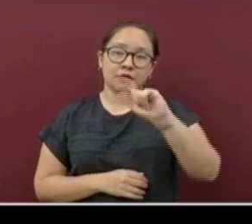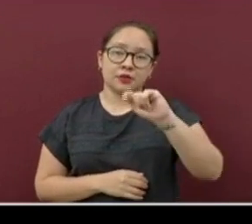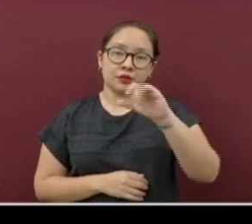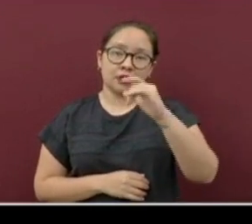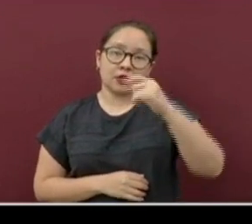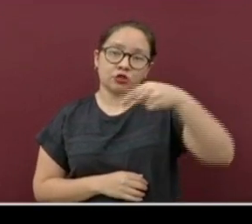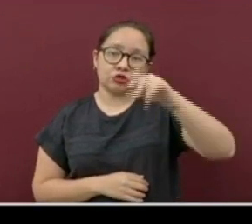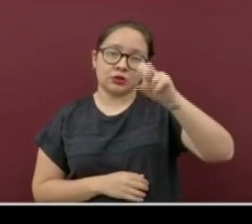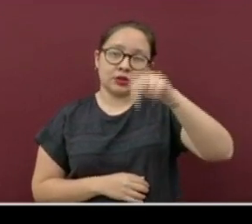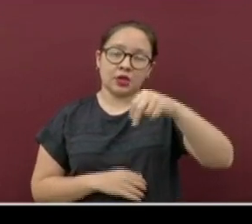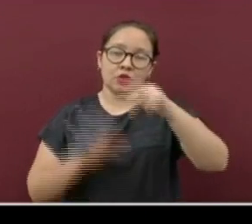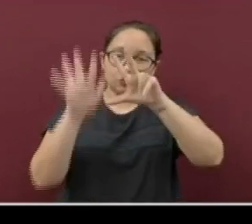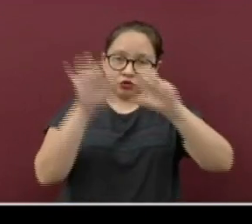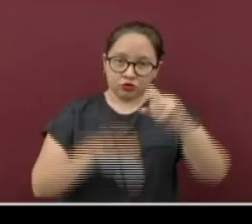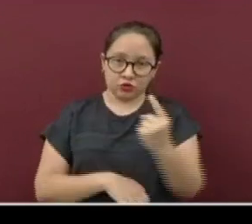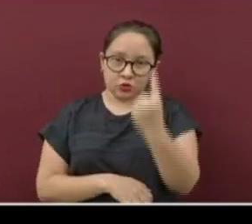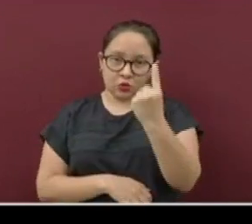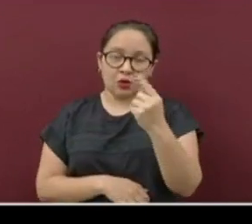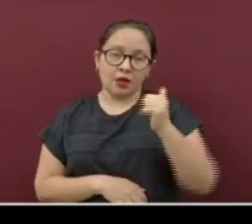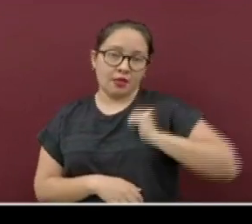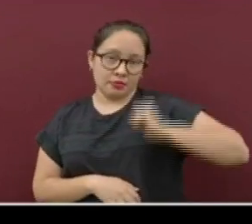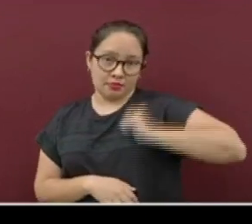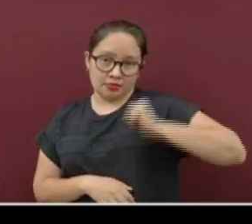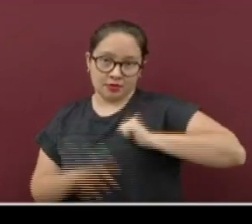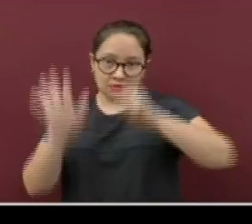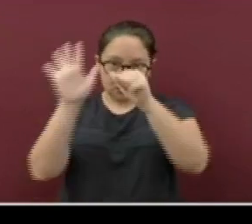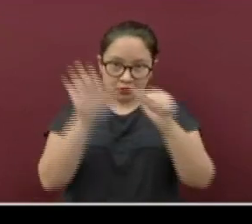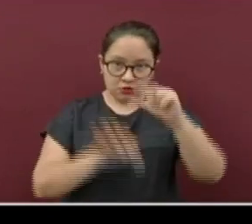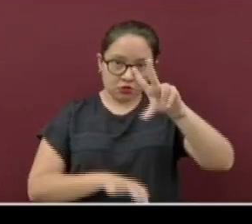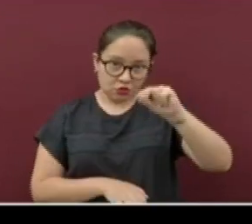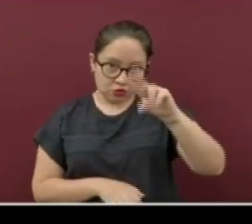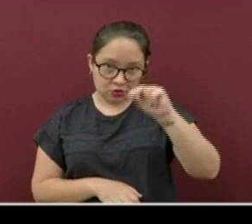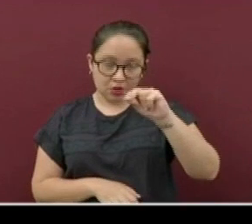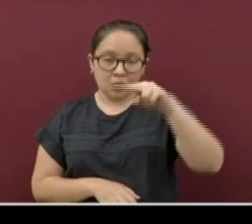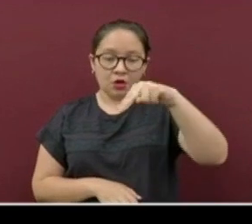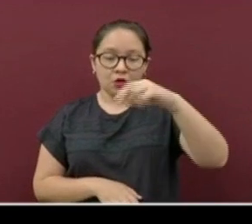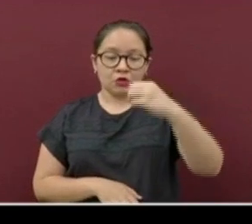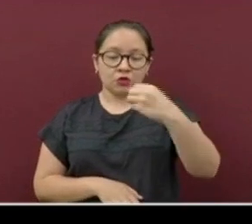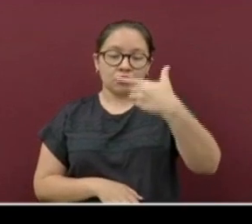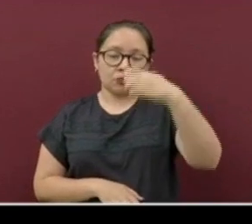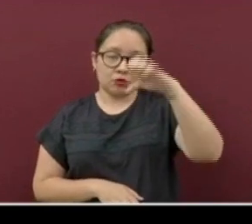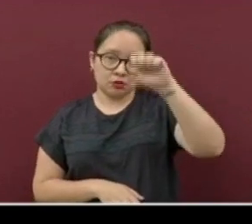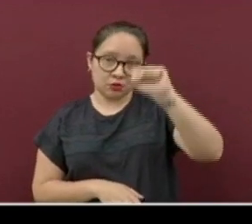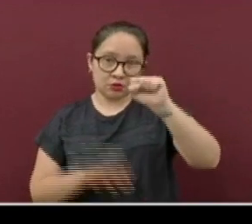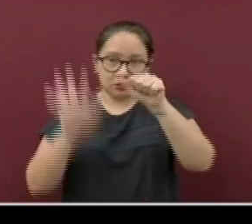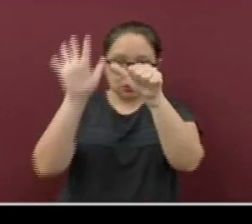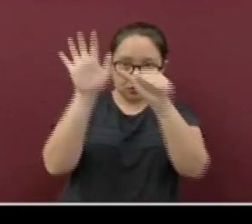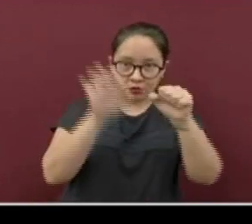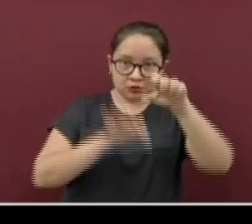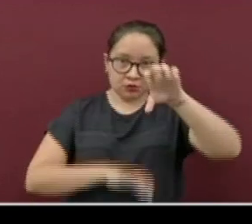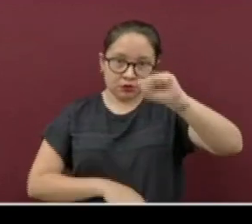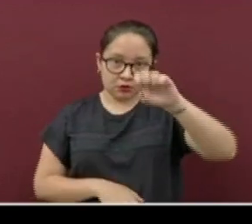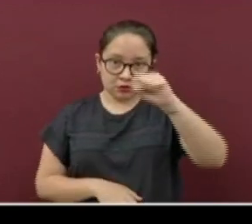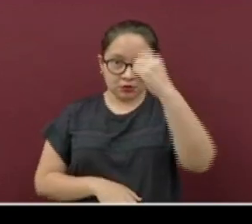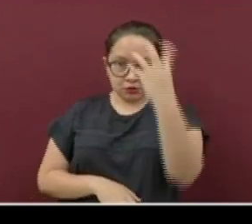801. La Antigua, 680. Nogales, 664.